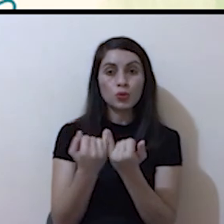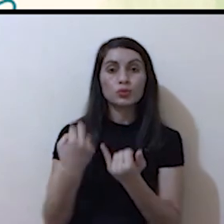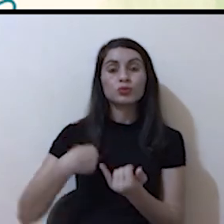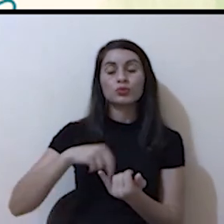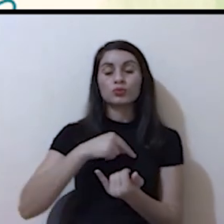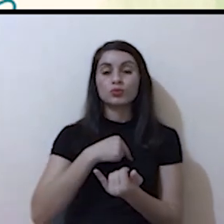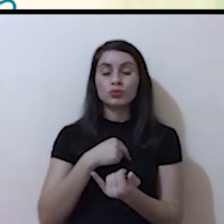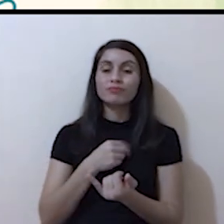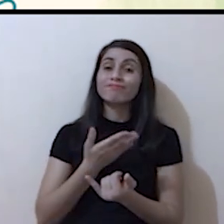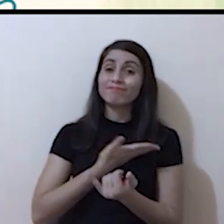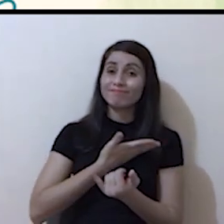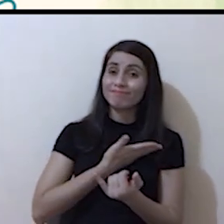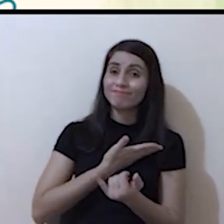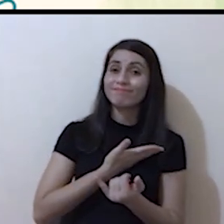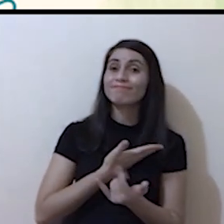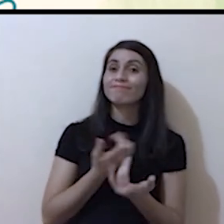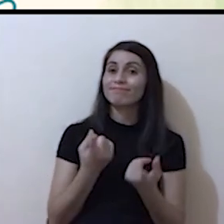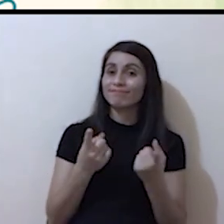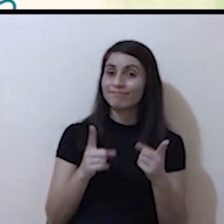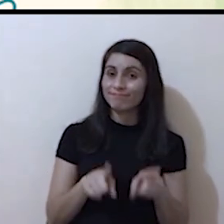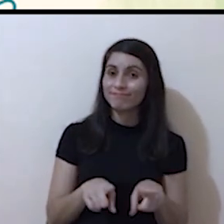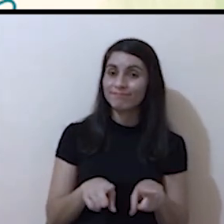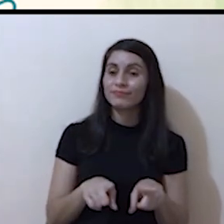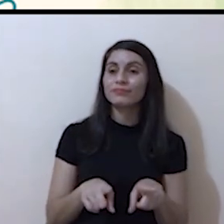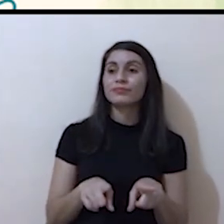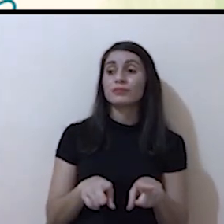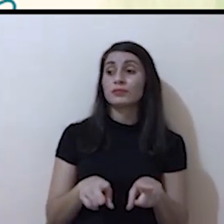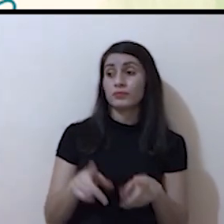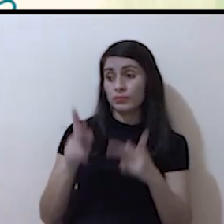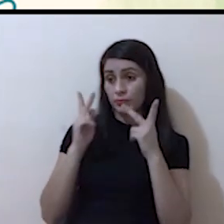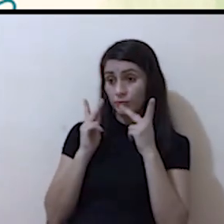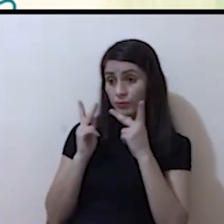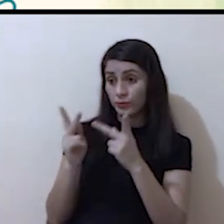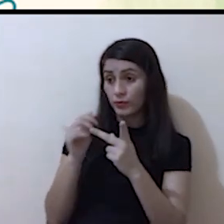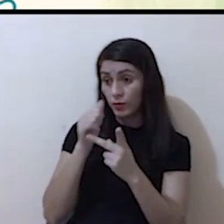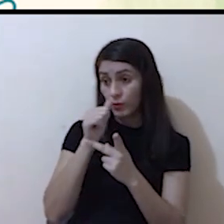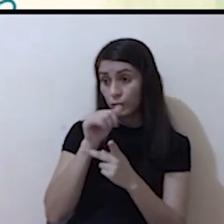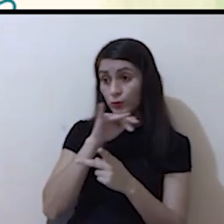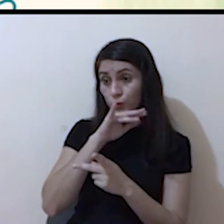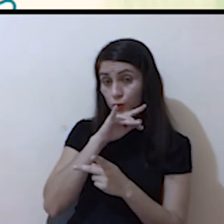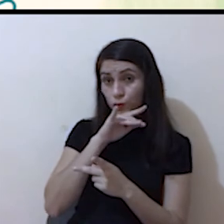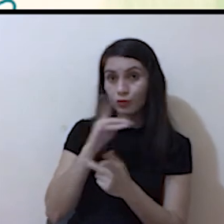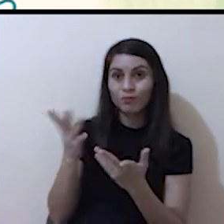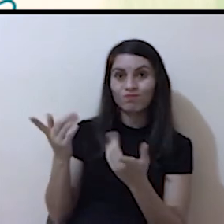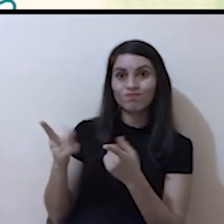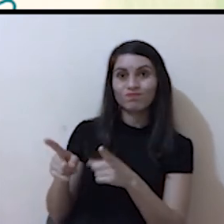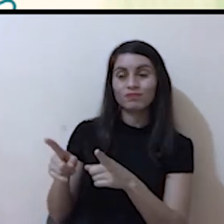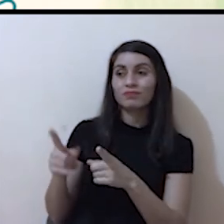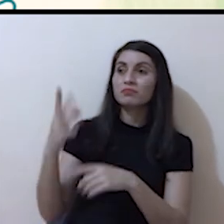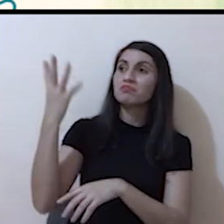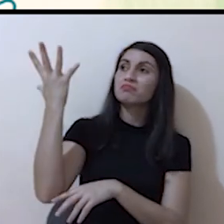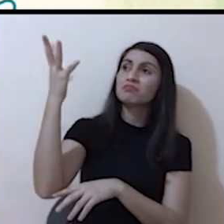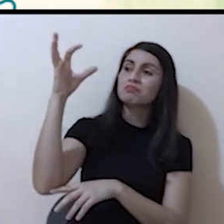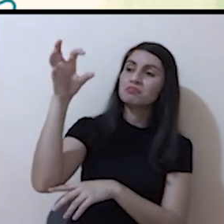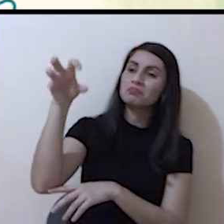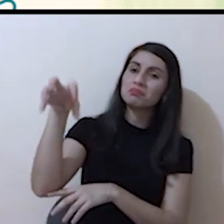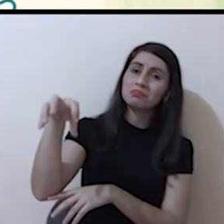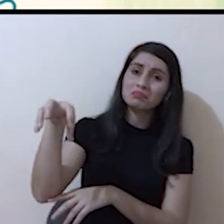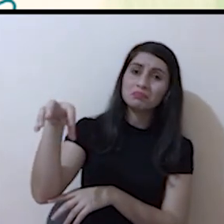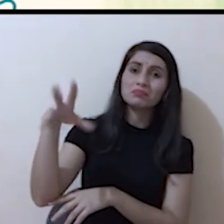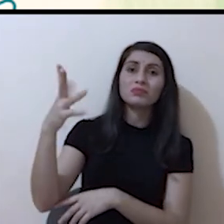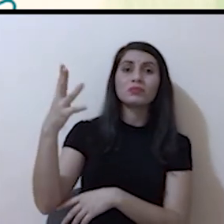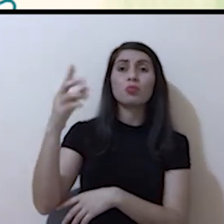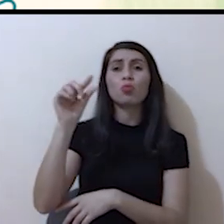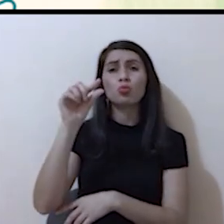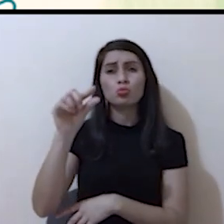sufrimos diferentes consecuencias. La destrucción de la biodiversidad es una de ellas. ¿Por